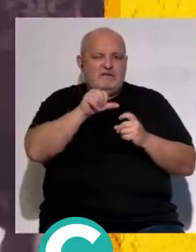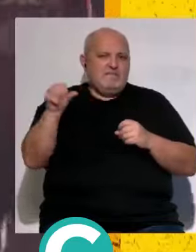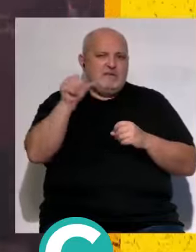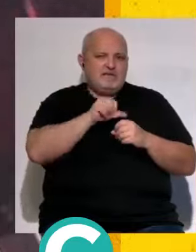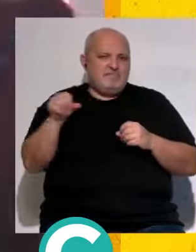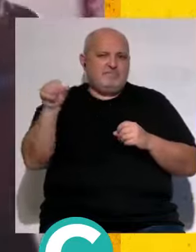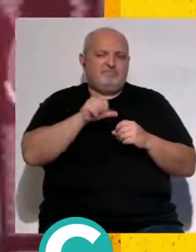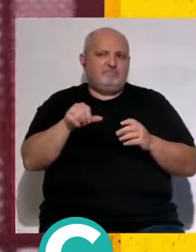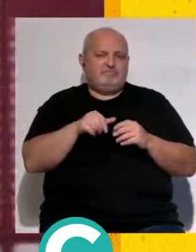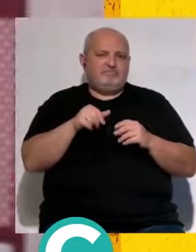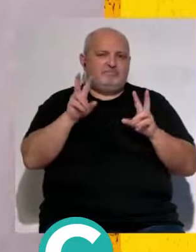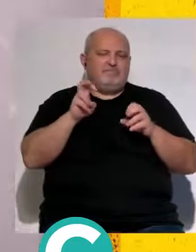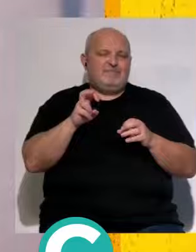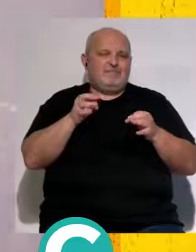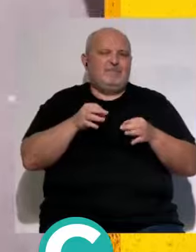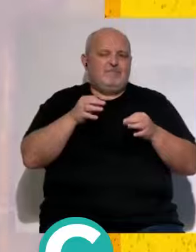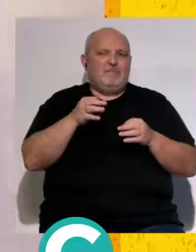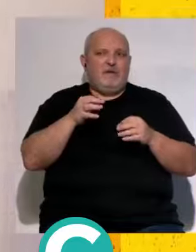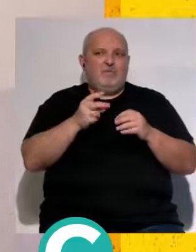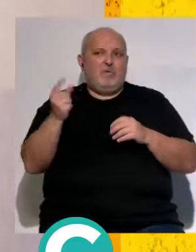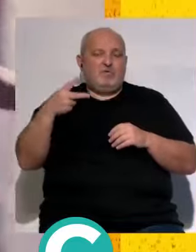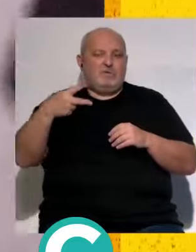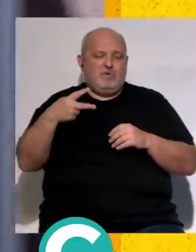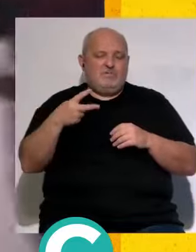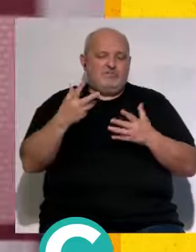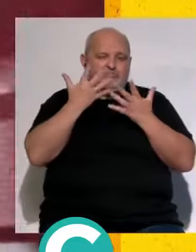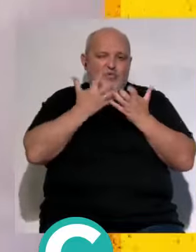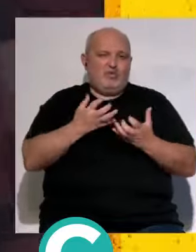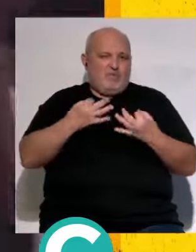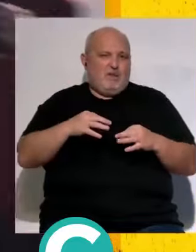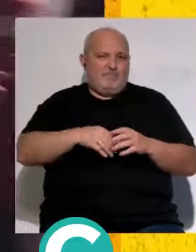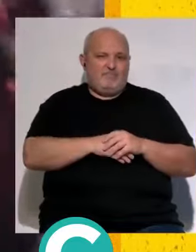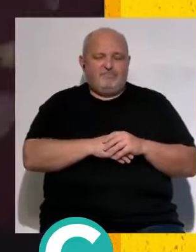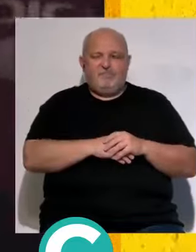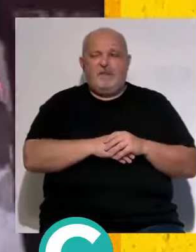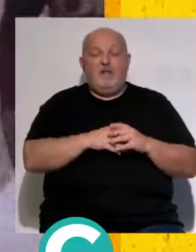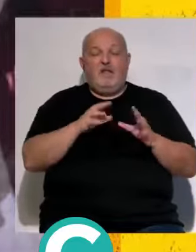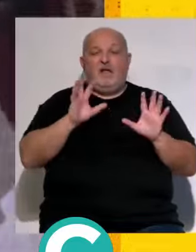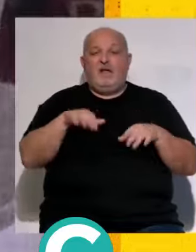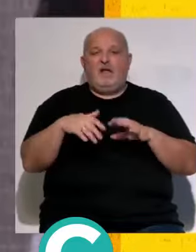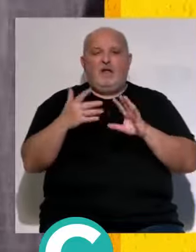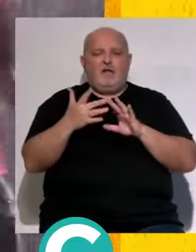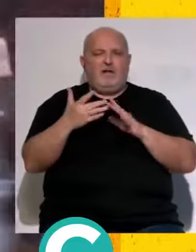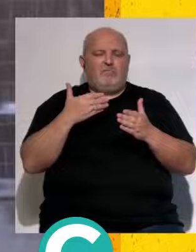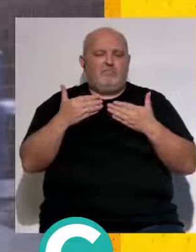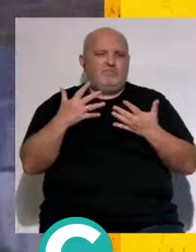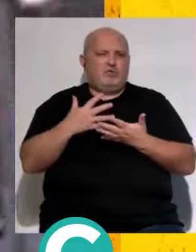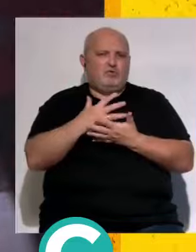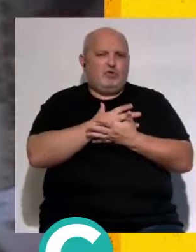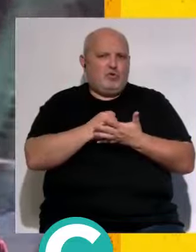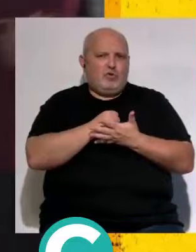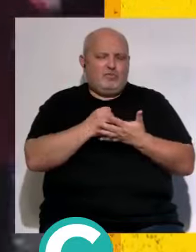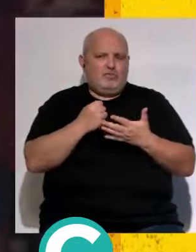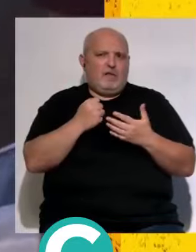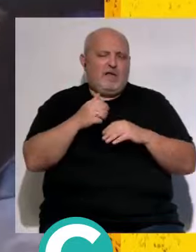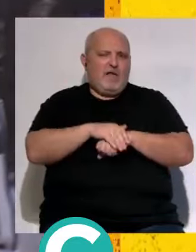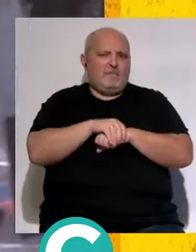y y es lamentable siempre un descenso ¿no? para uno como futbolista y sí sí con Fali tenemos buena buena relación de de